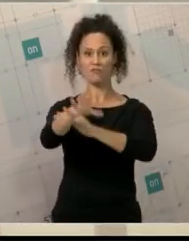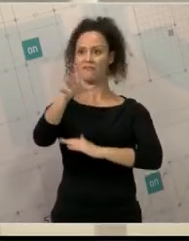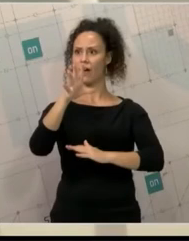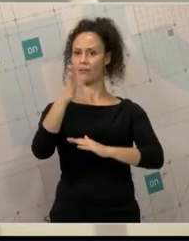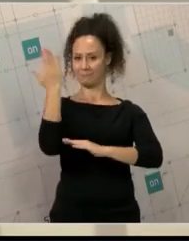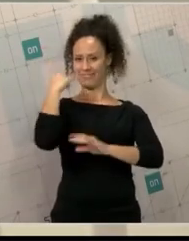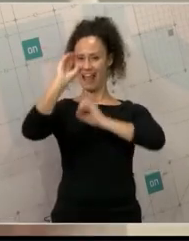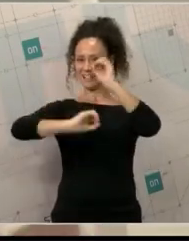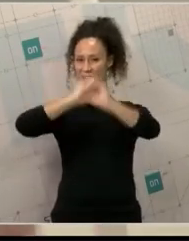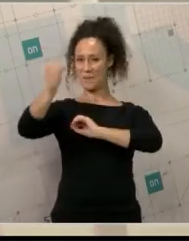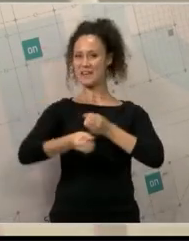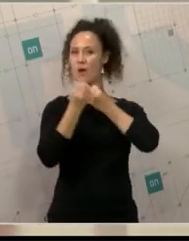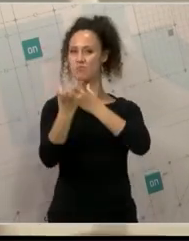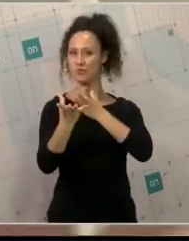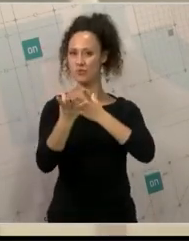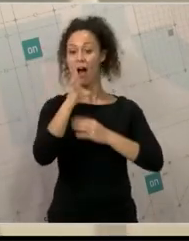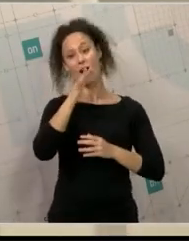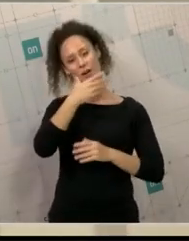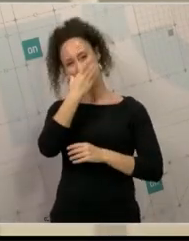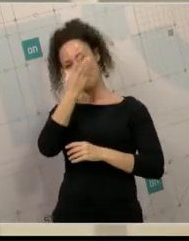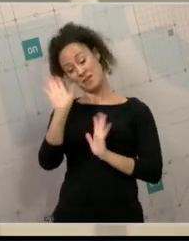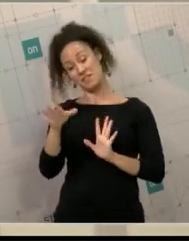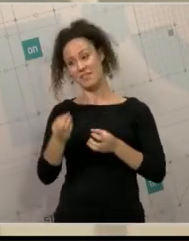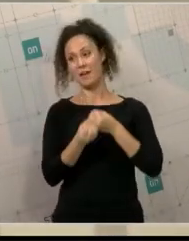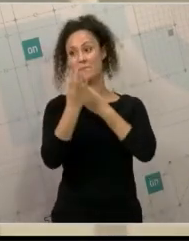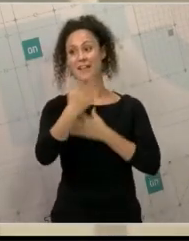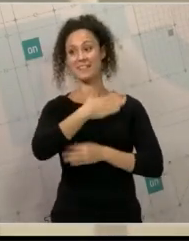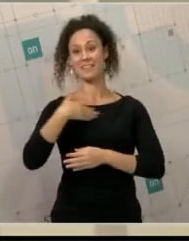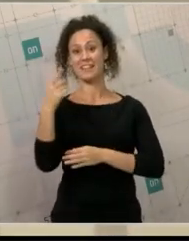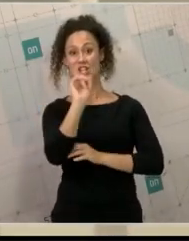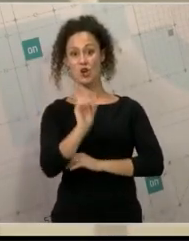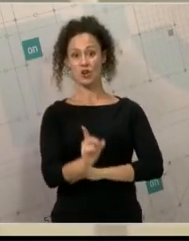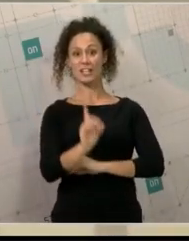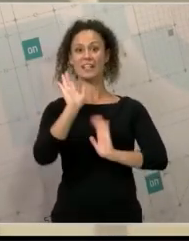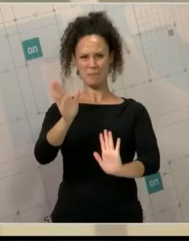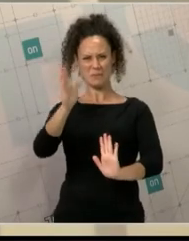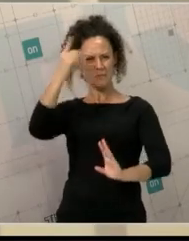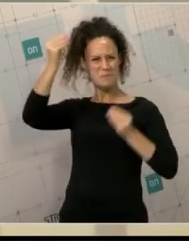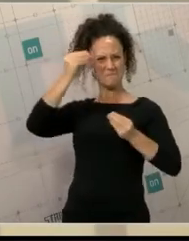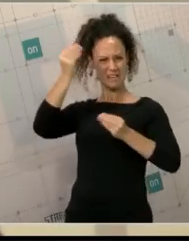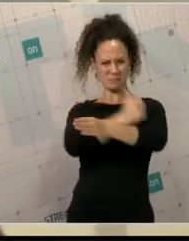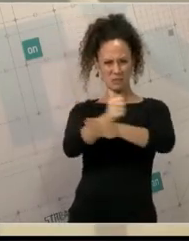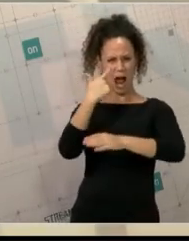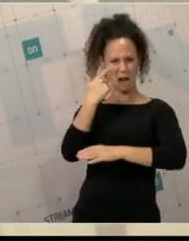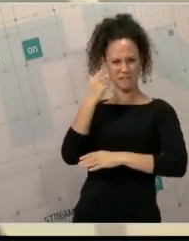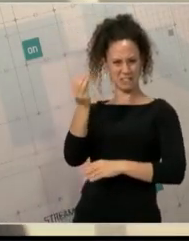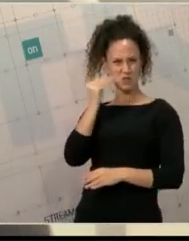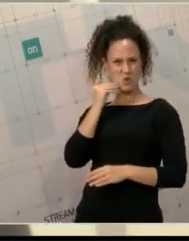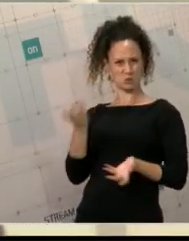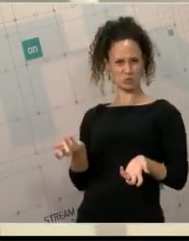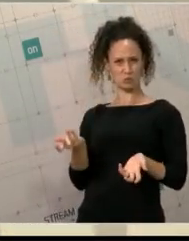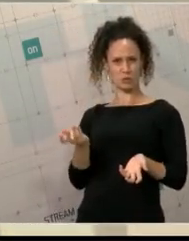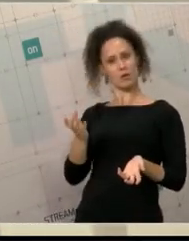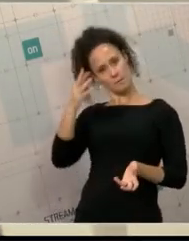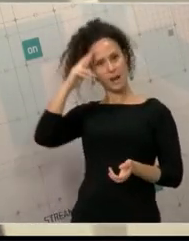cree usted que la gente que le oye, que la gente se lo cree, que las almerienses no somos tontos? Un respeto. En el espigón de los gatos, que sepa usted, se